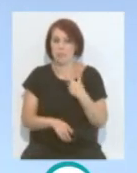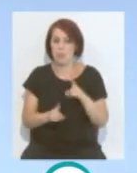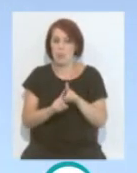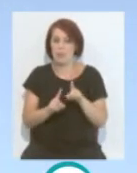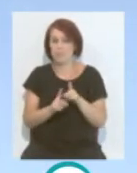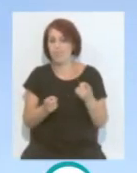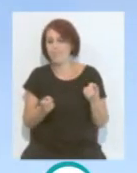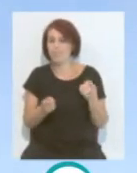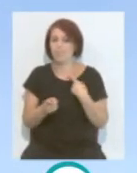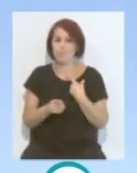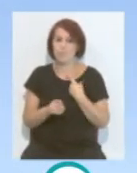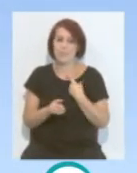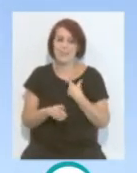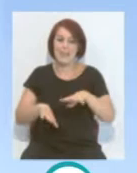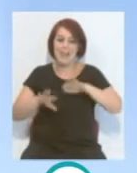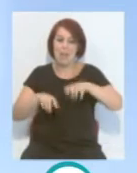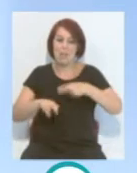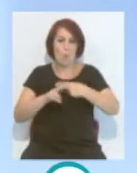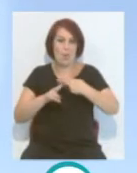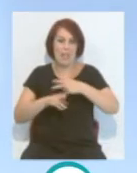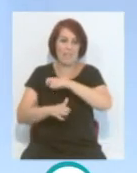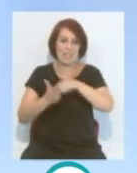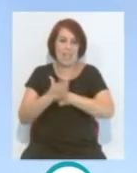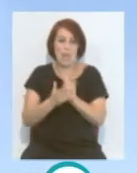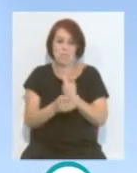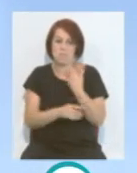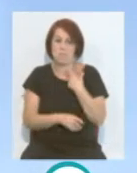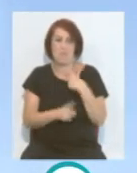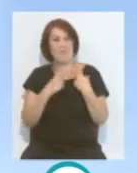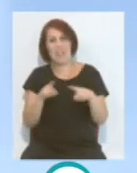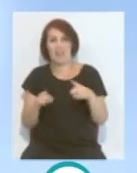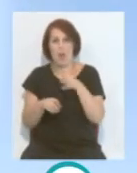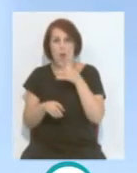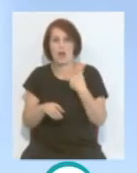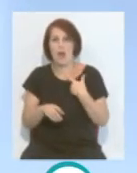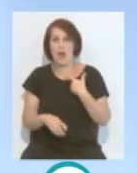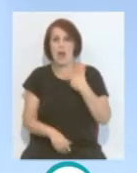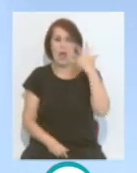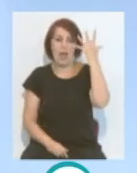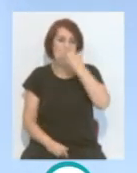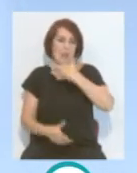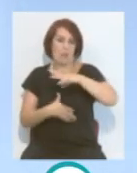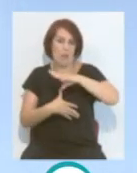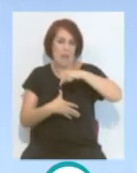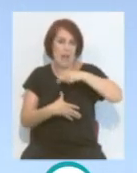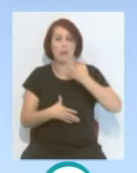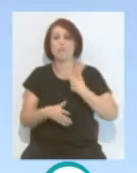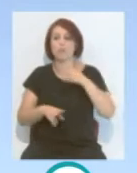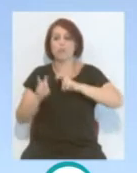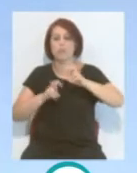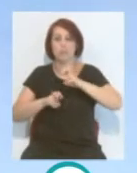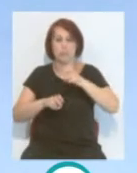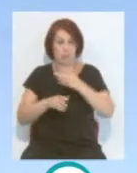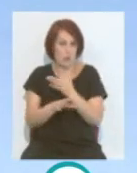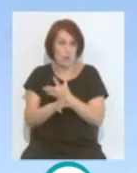ese régimen que tenía el Cádiz de política de fichaje. O que está mostrando también ahora, buscando jugadores en Sudamérica, en otro tipo de mercados. Creo que, como tú